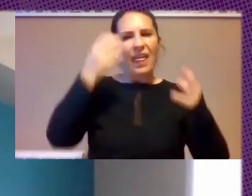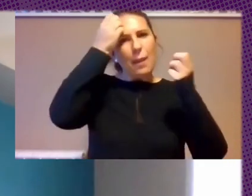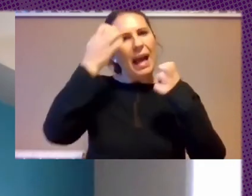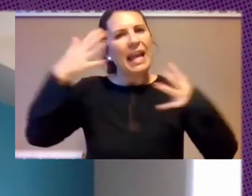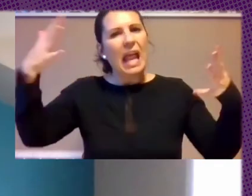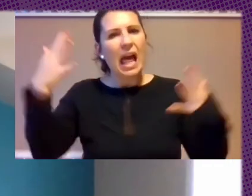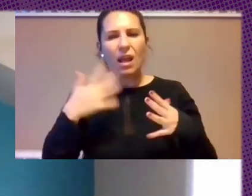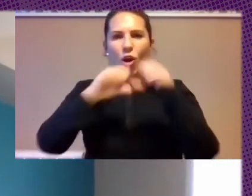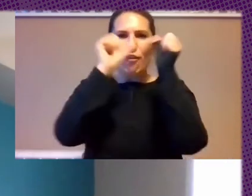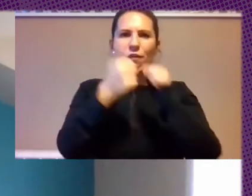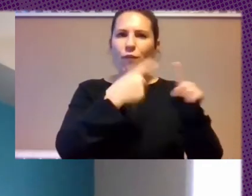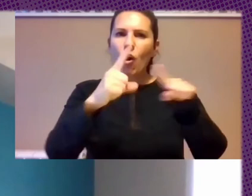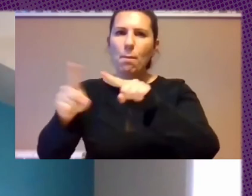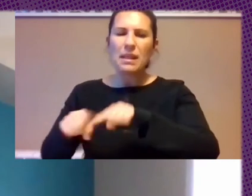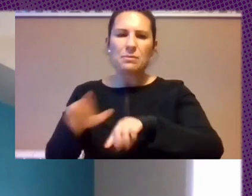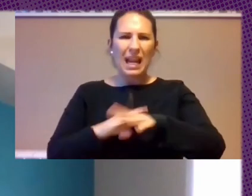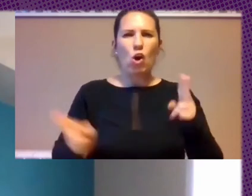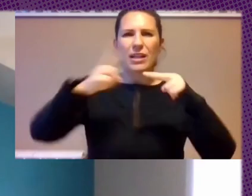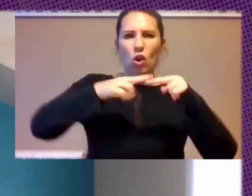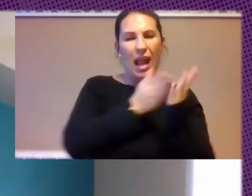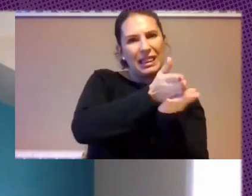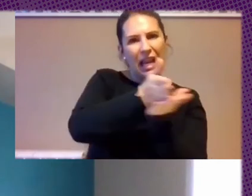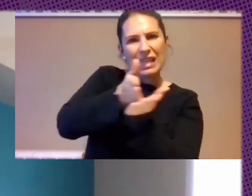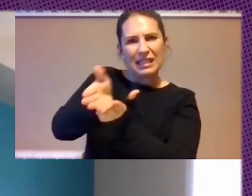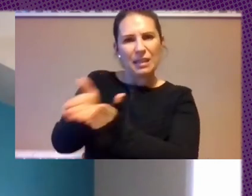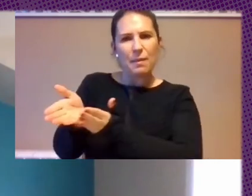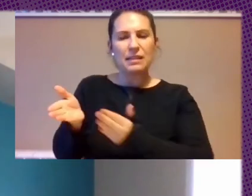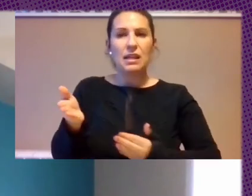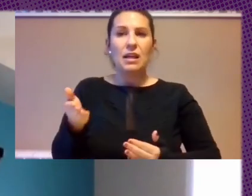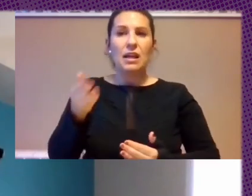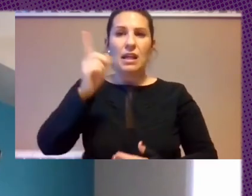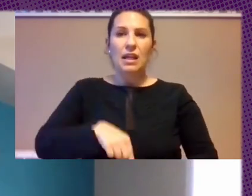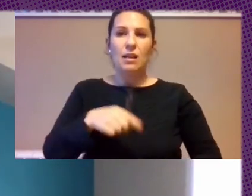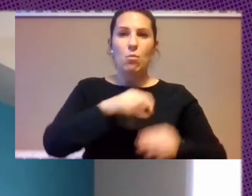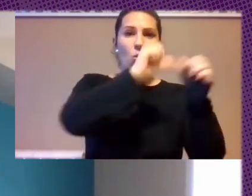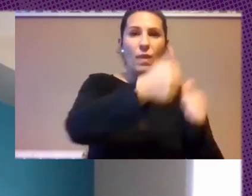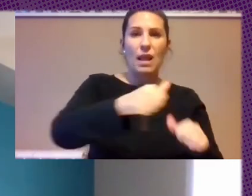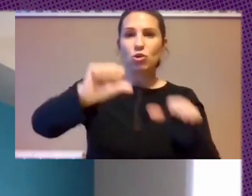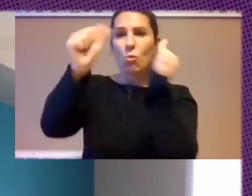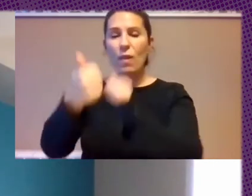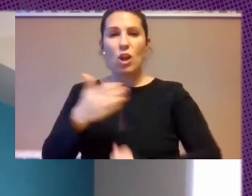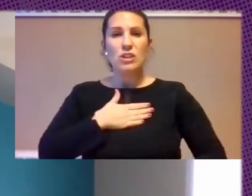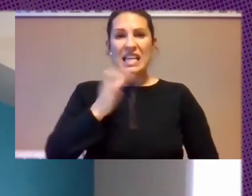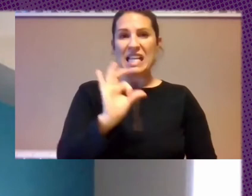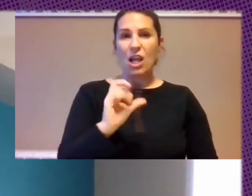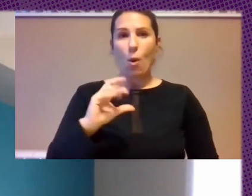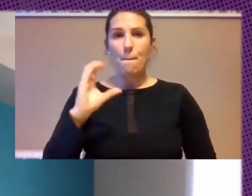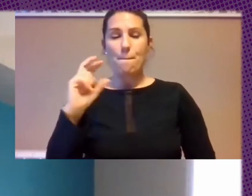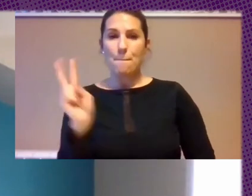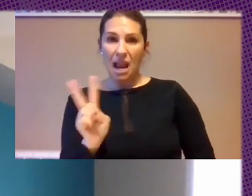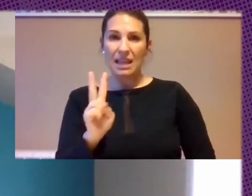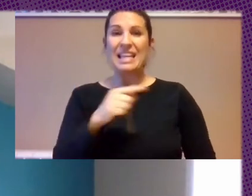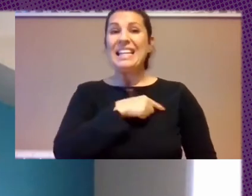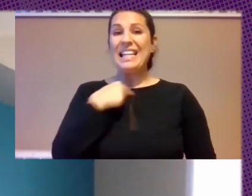Formas De Conexión Alternativas Y De Decir No A Los Dos Modelos De Silicon Valley Y De China